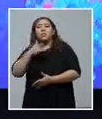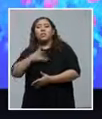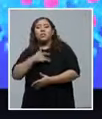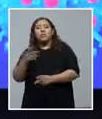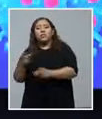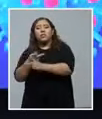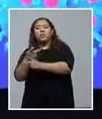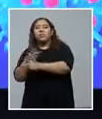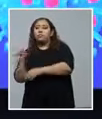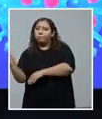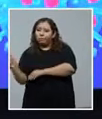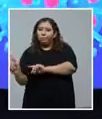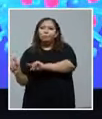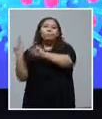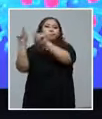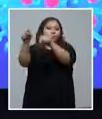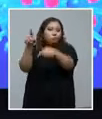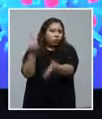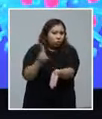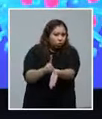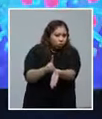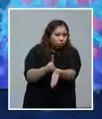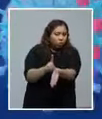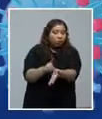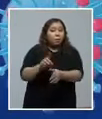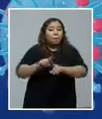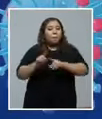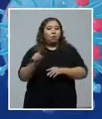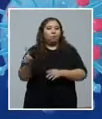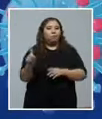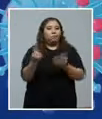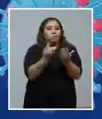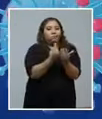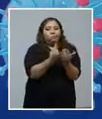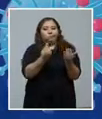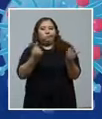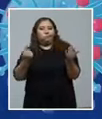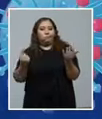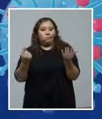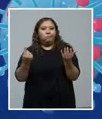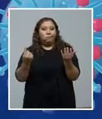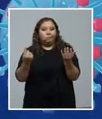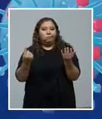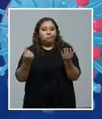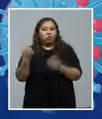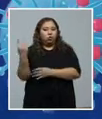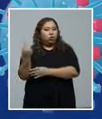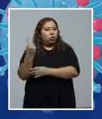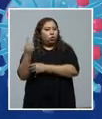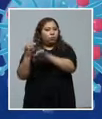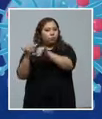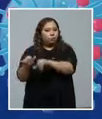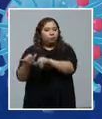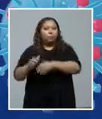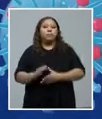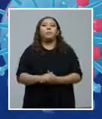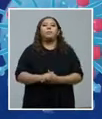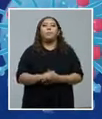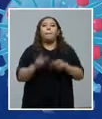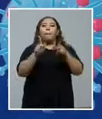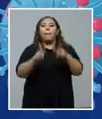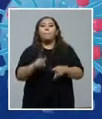Pero hay que mantenerse en un distanciamiento y un aislamiento. Los pacientes que han fallecido y que